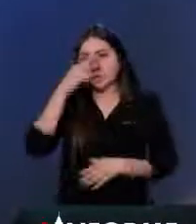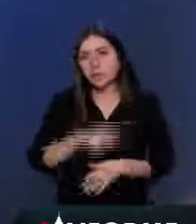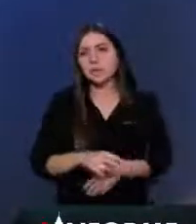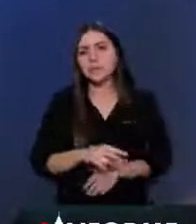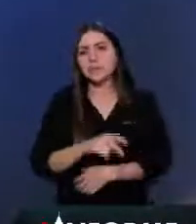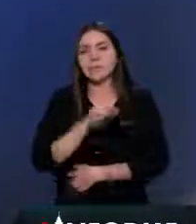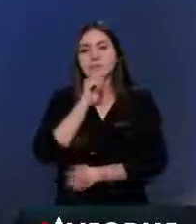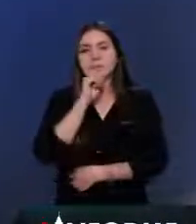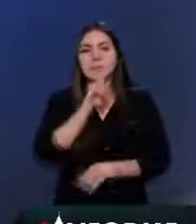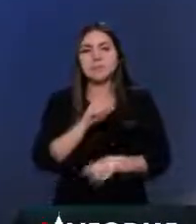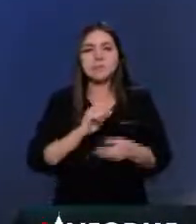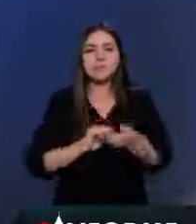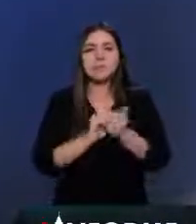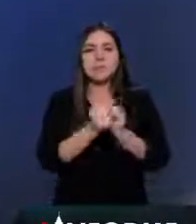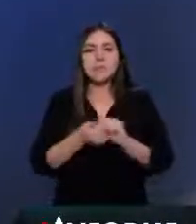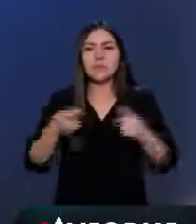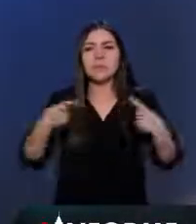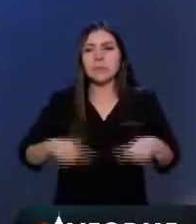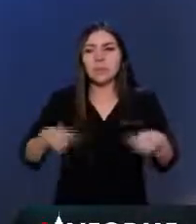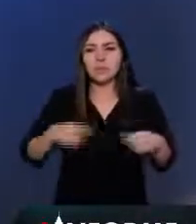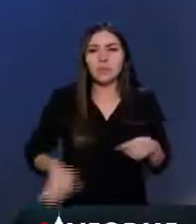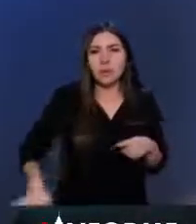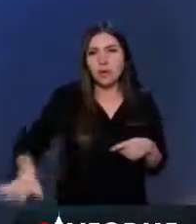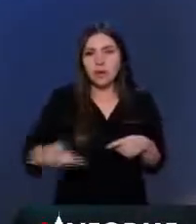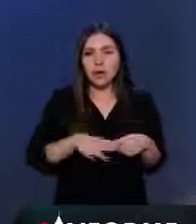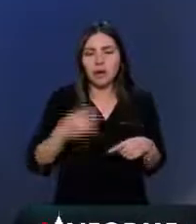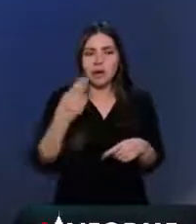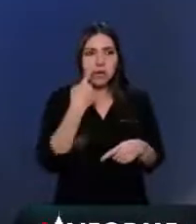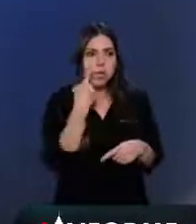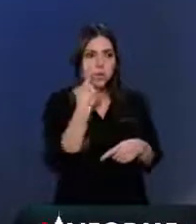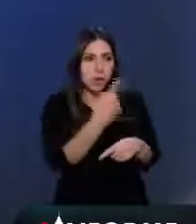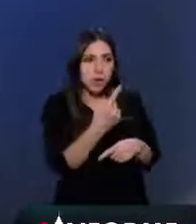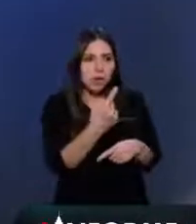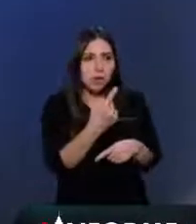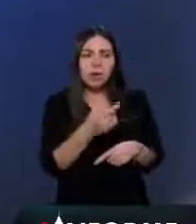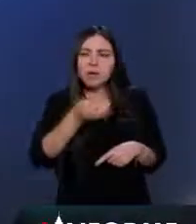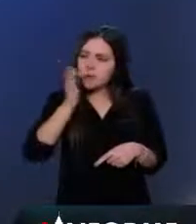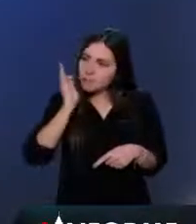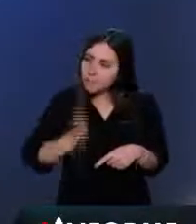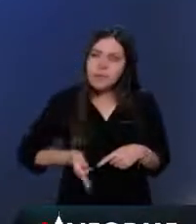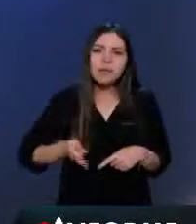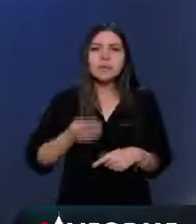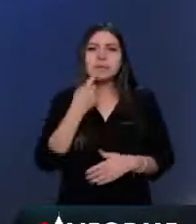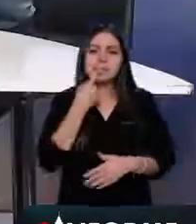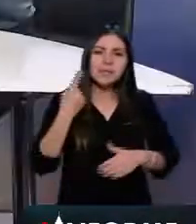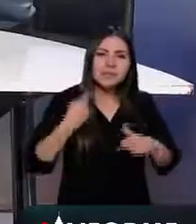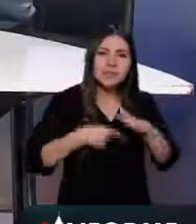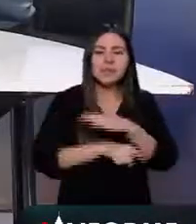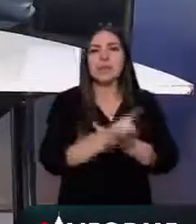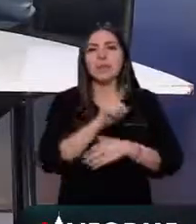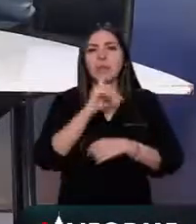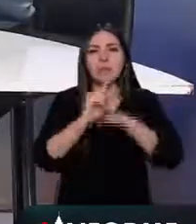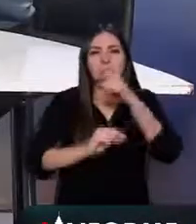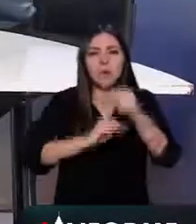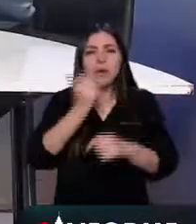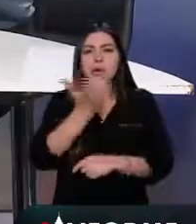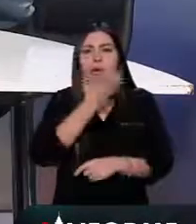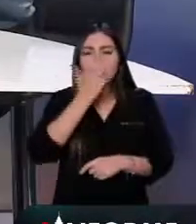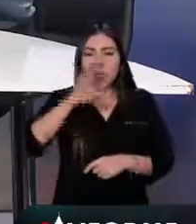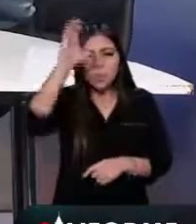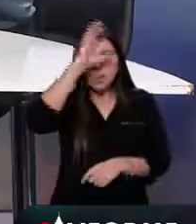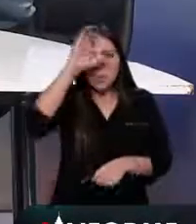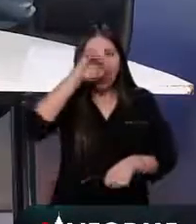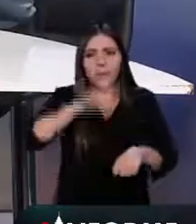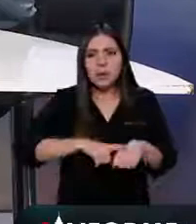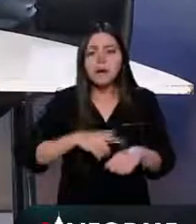de una cultura ciudadana de denuncia, de convocar a fortalecer el Estado de Derecho combatiendo impunidad precisamente con reportes